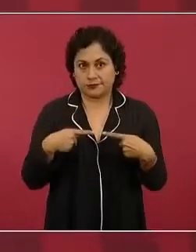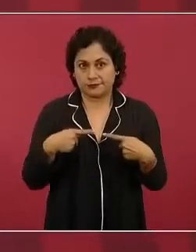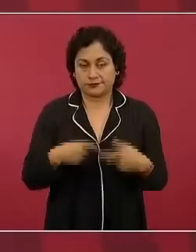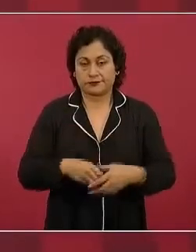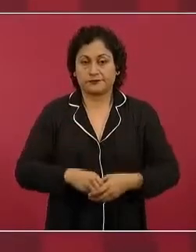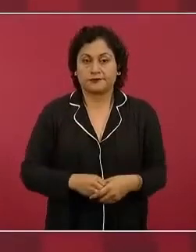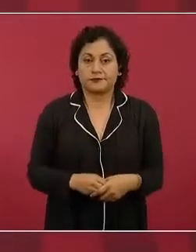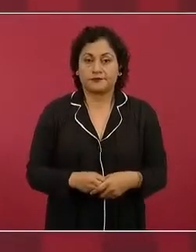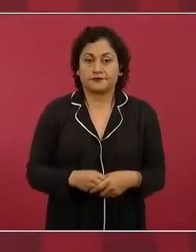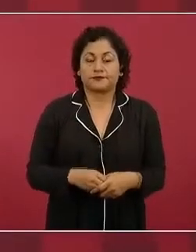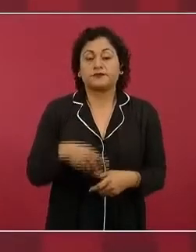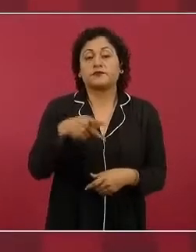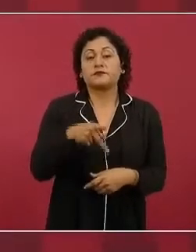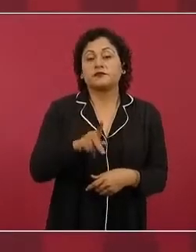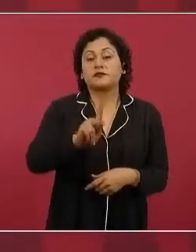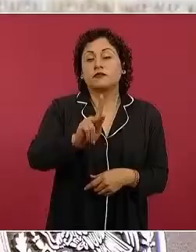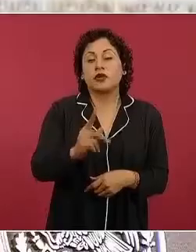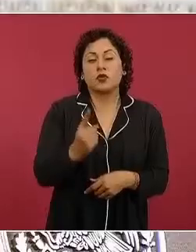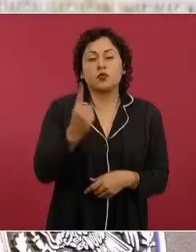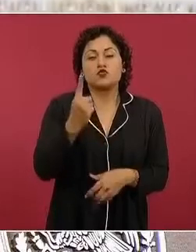Lo que no me gustó,